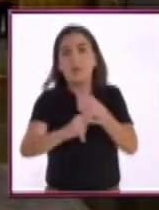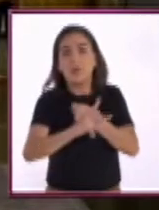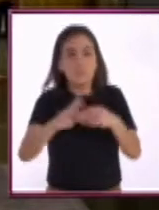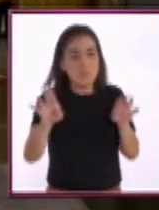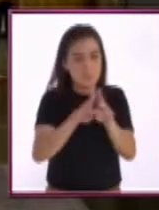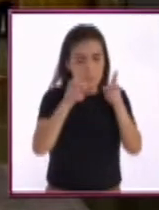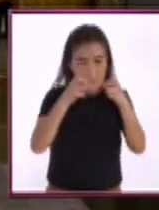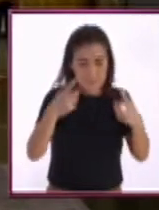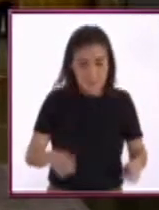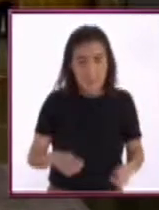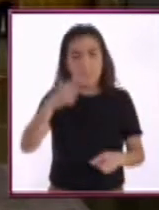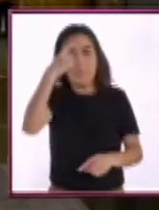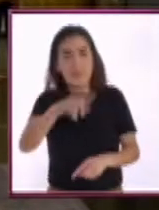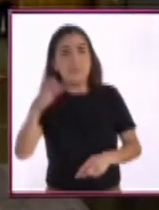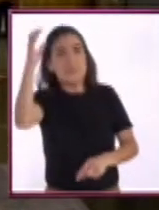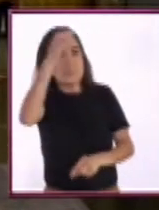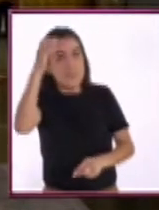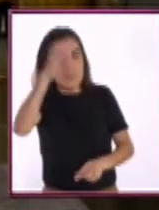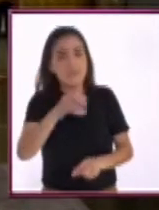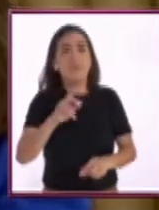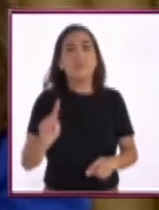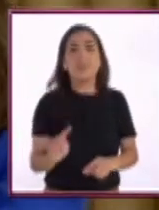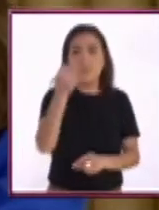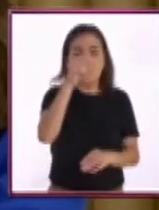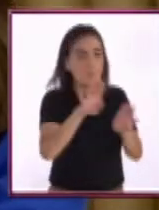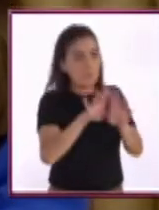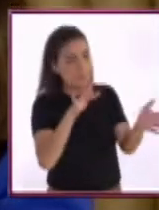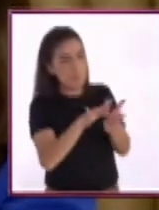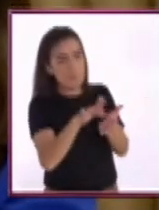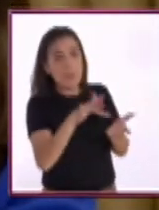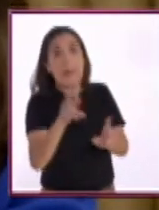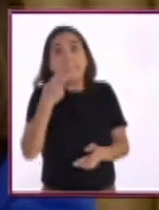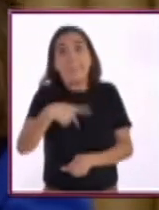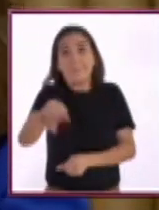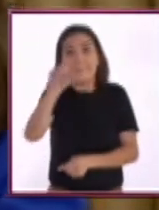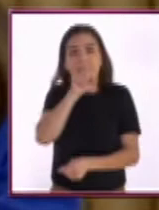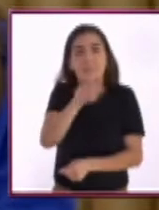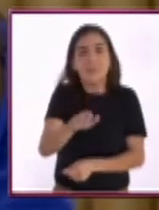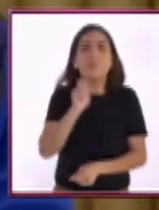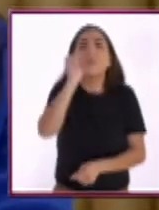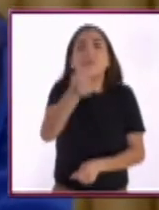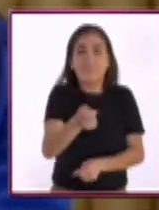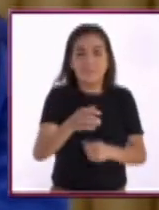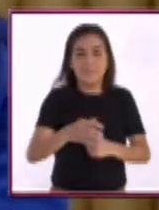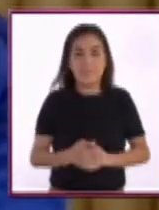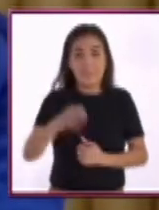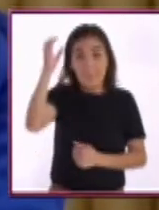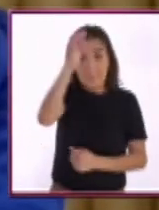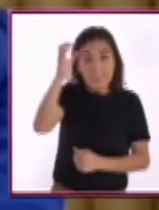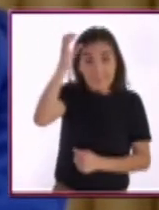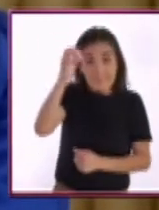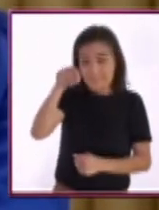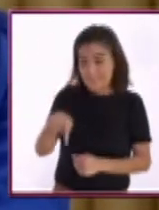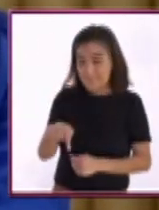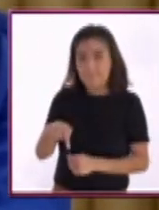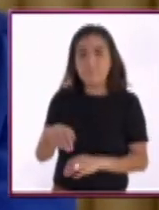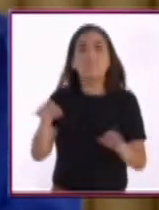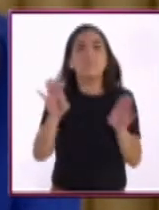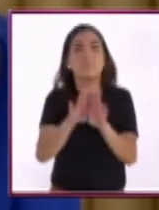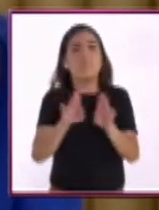el desarrollo de la ciencia, la tecnología y la innovación. Pero además, que esta ciencia